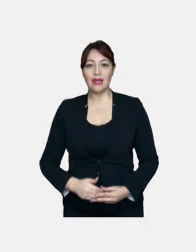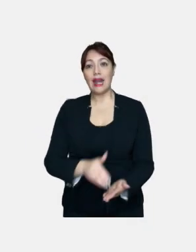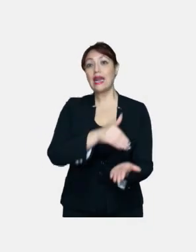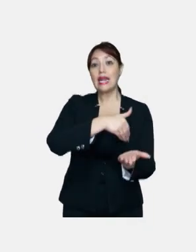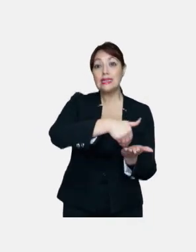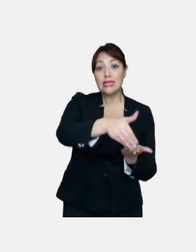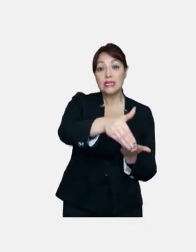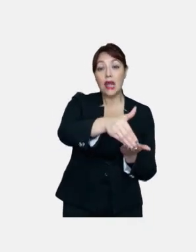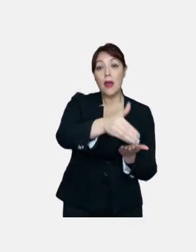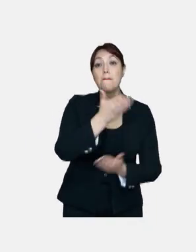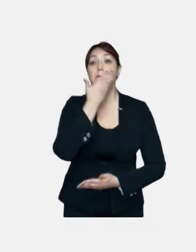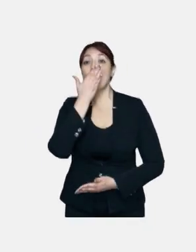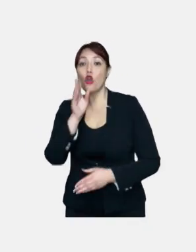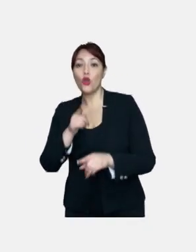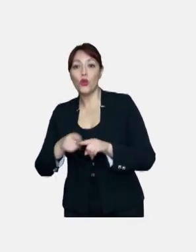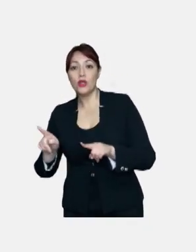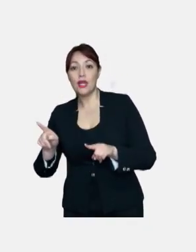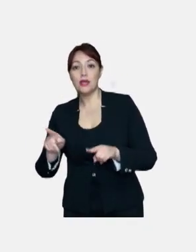Rechaza por una mejor.